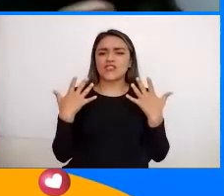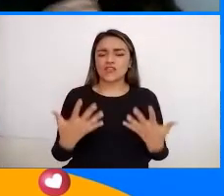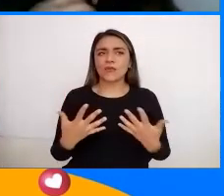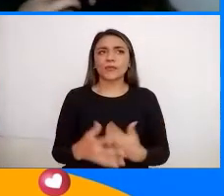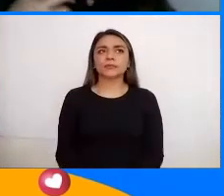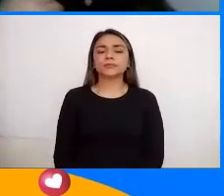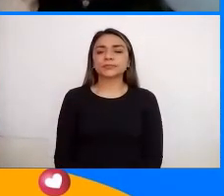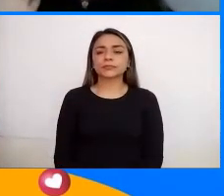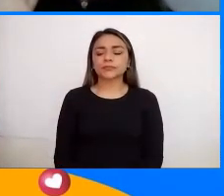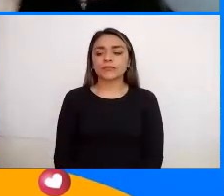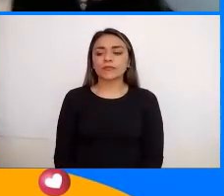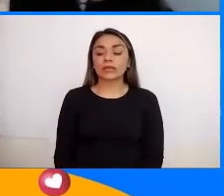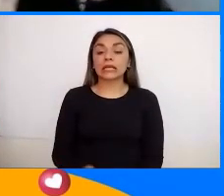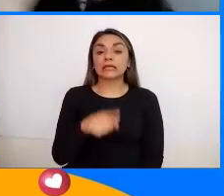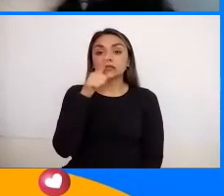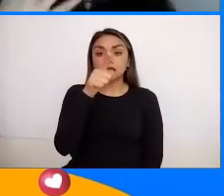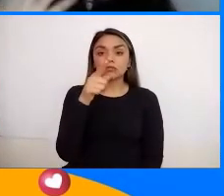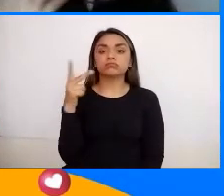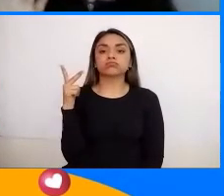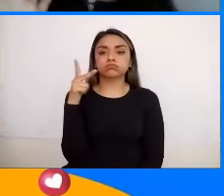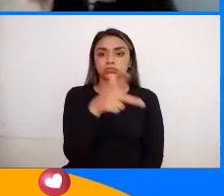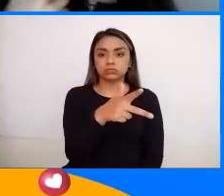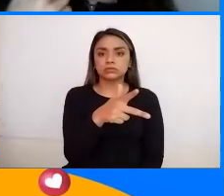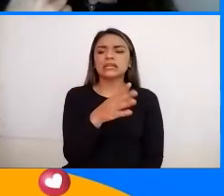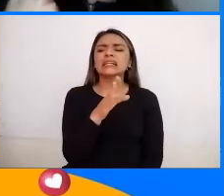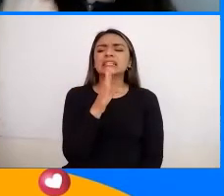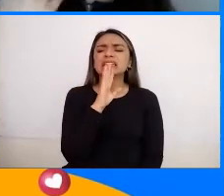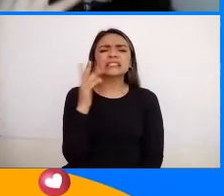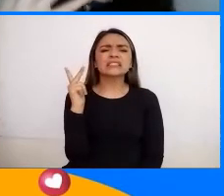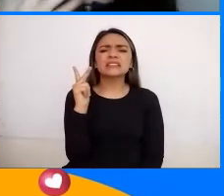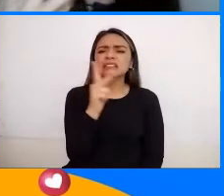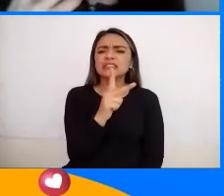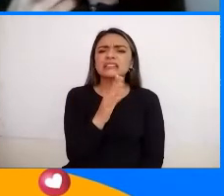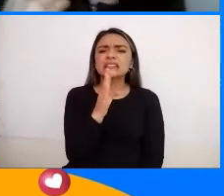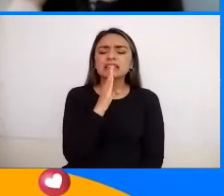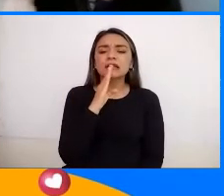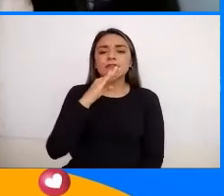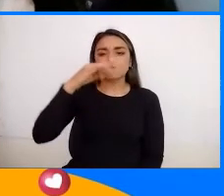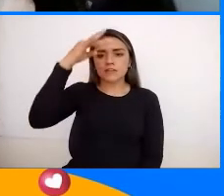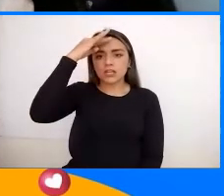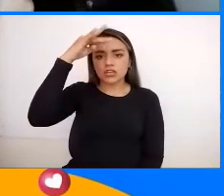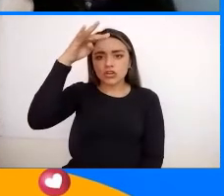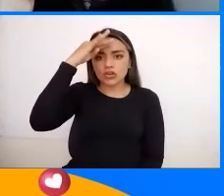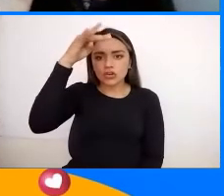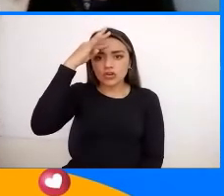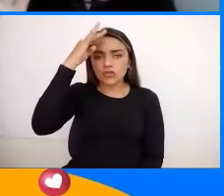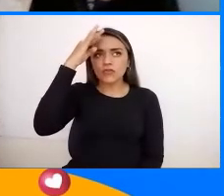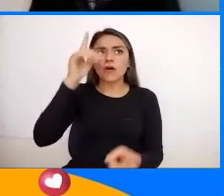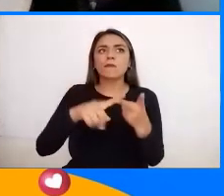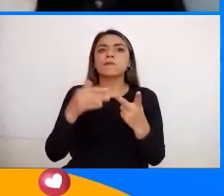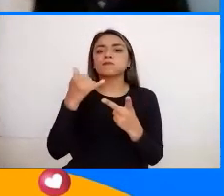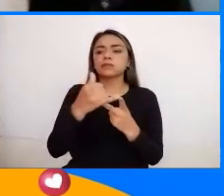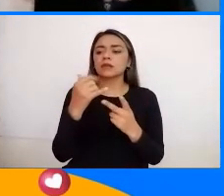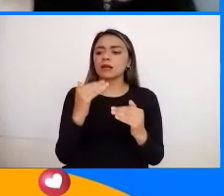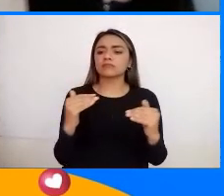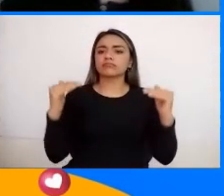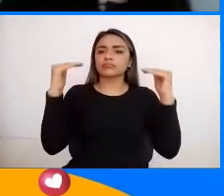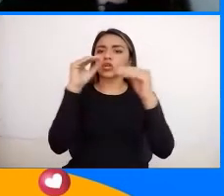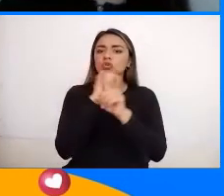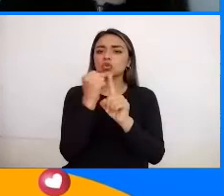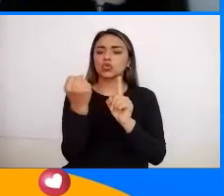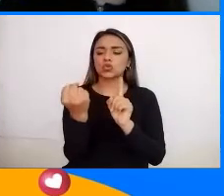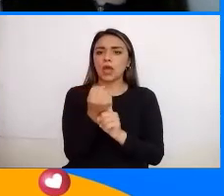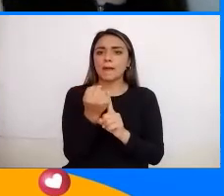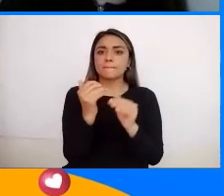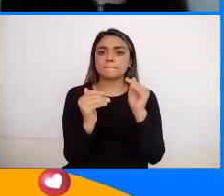Y ellos Se desplazaban Entonces ¿Quiénes sabes? Desplazaban Pues los filósofos Y los que tenían Un estatus social Un poco